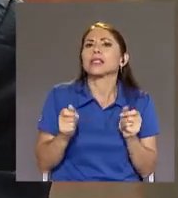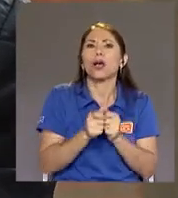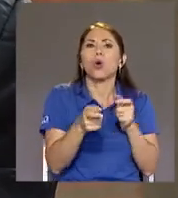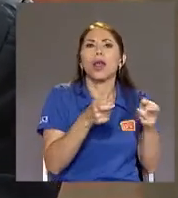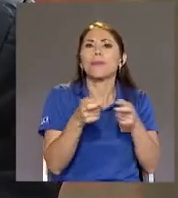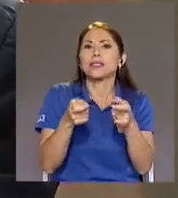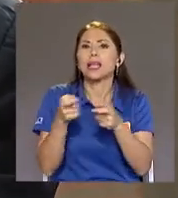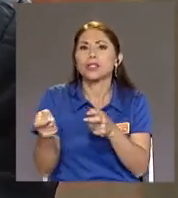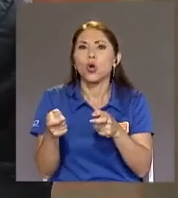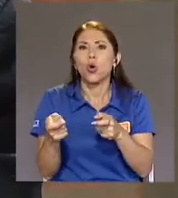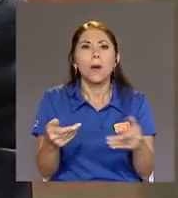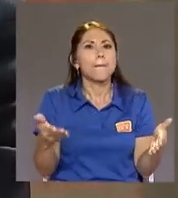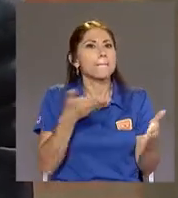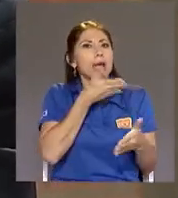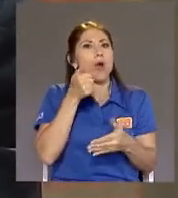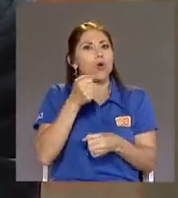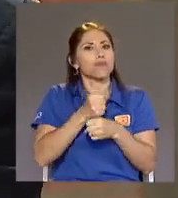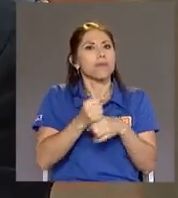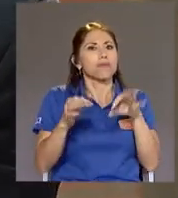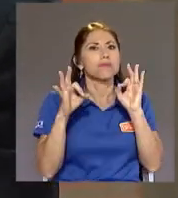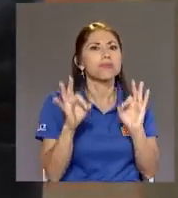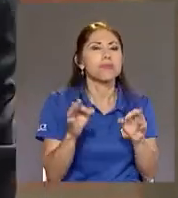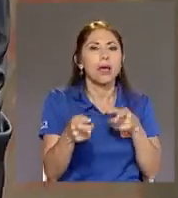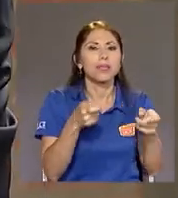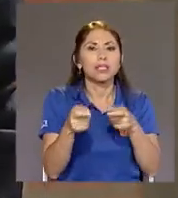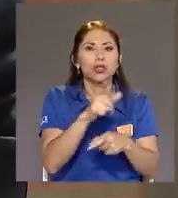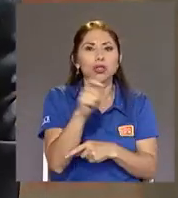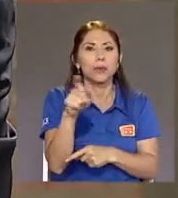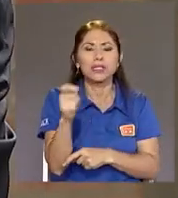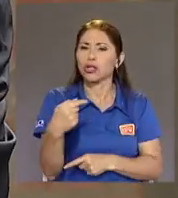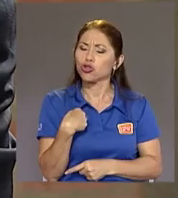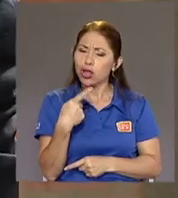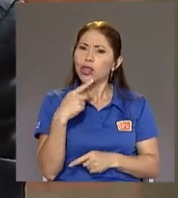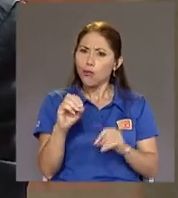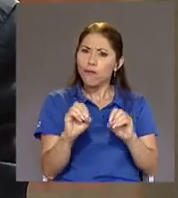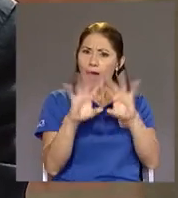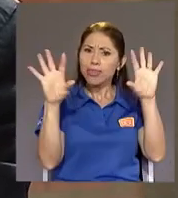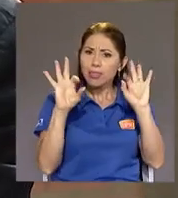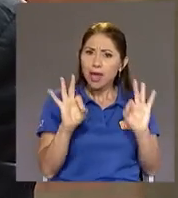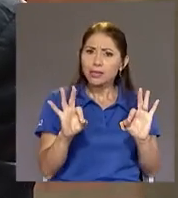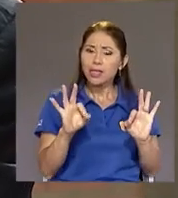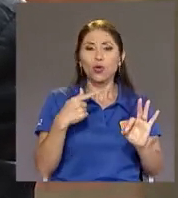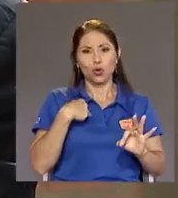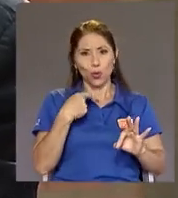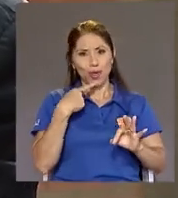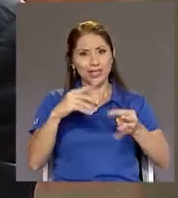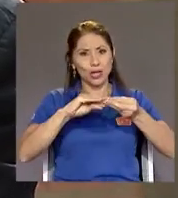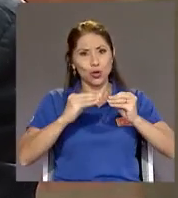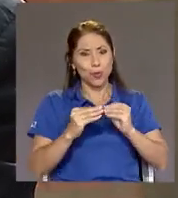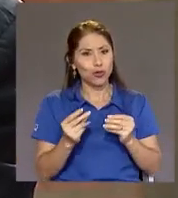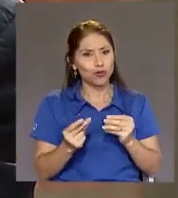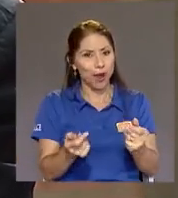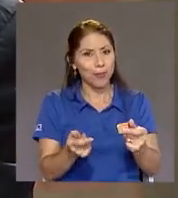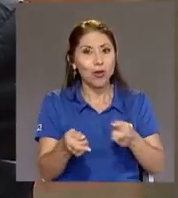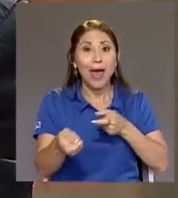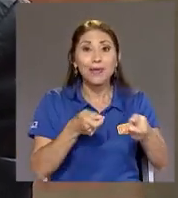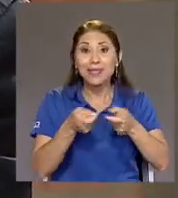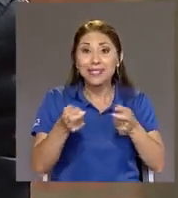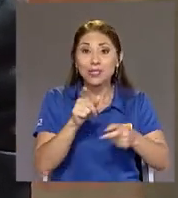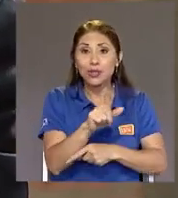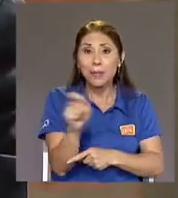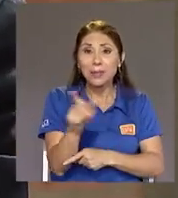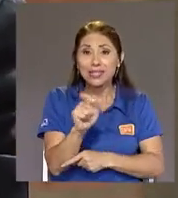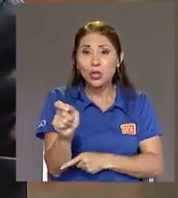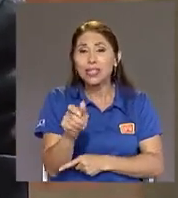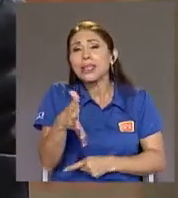La administración De pensiones Y eso es fantástico Le voy a hacer Los números rápidos La administración De pensiones Cuesta aproximadamente 4